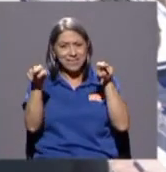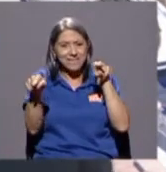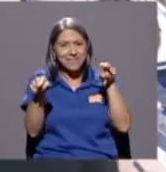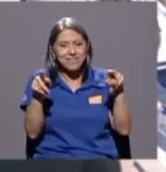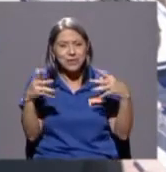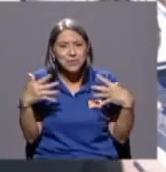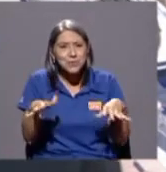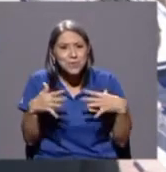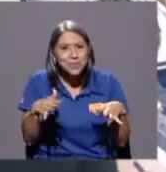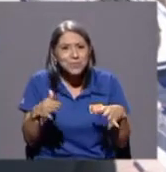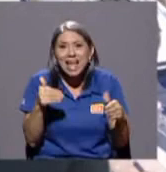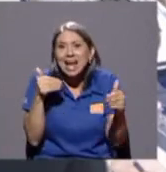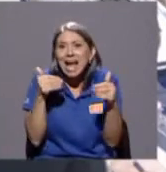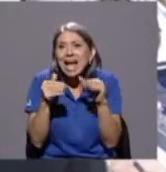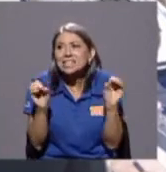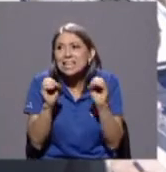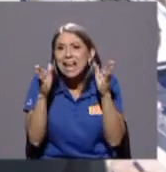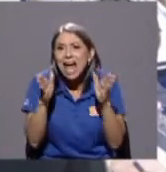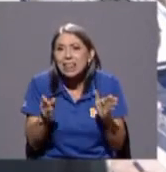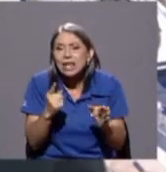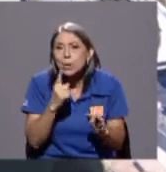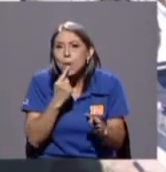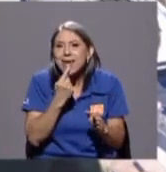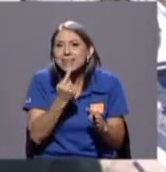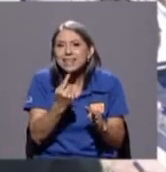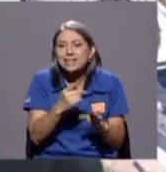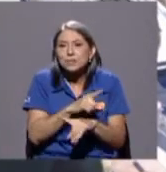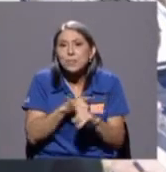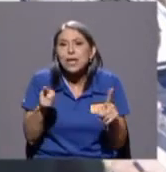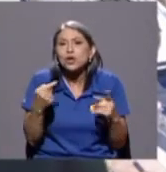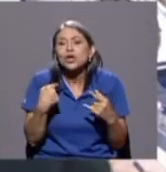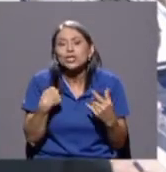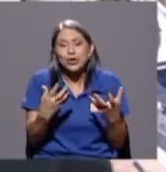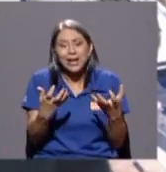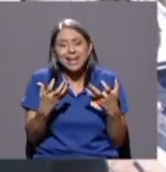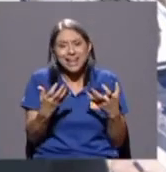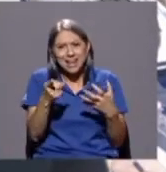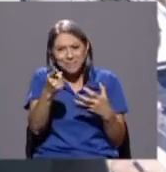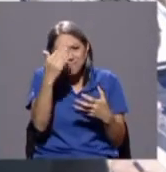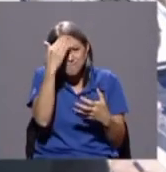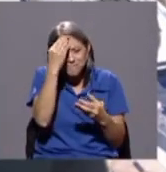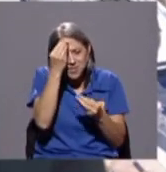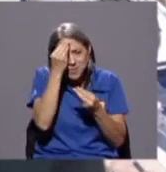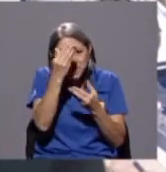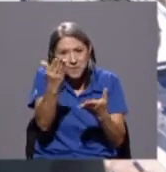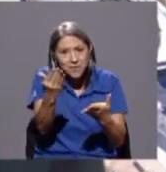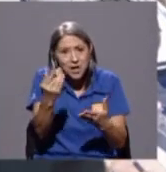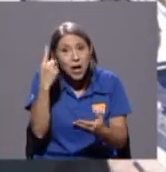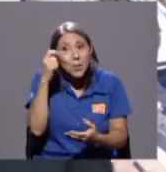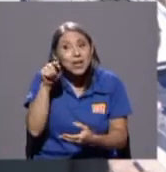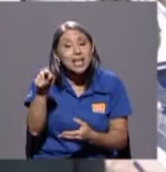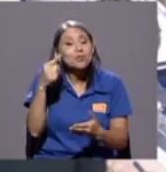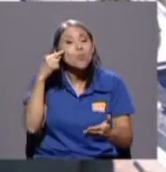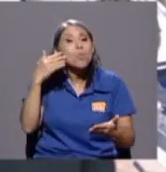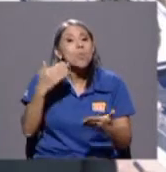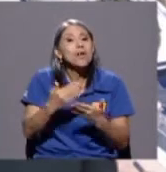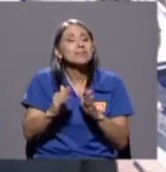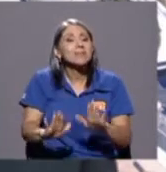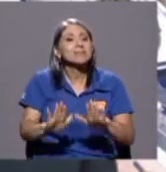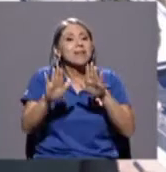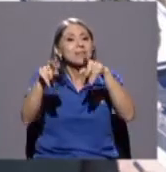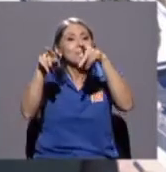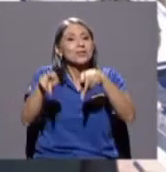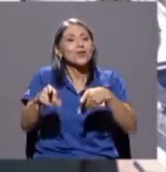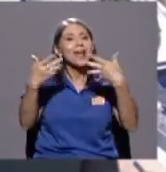que casi nadie lo ha comentado pero que yo quería destacarlo hoy porque eso muestra la gran persona que era